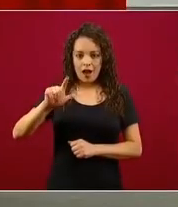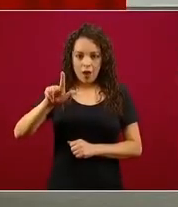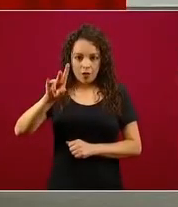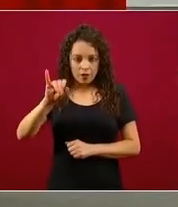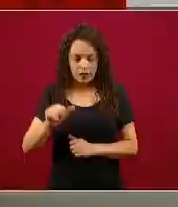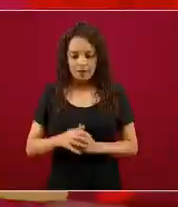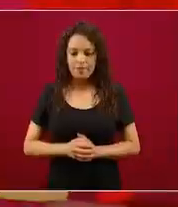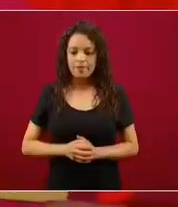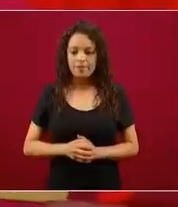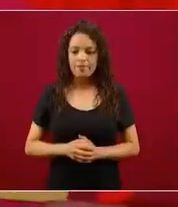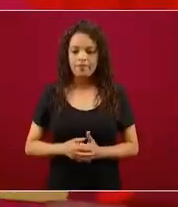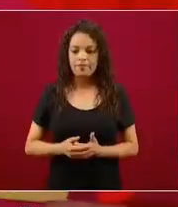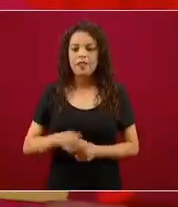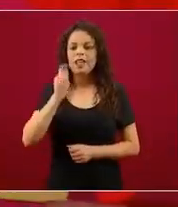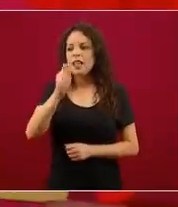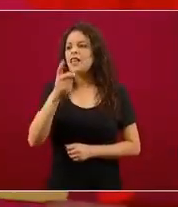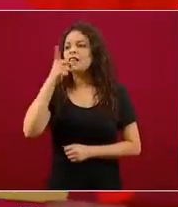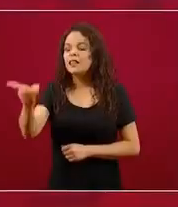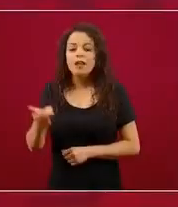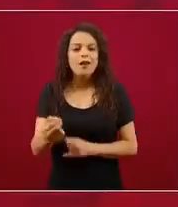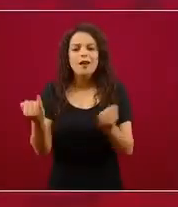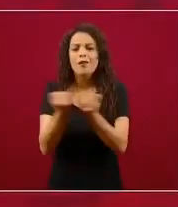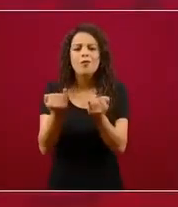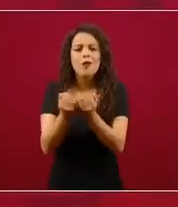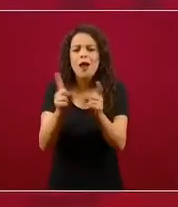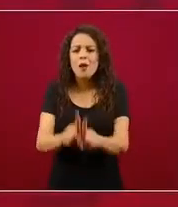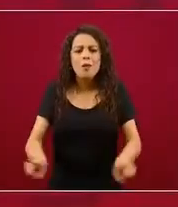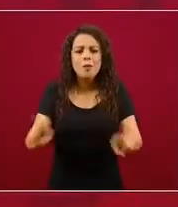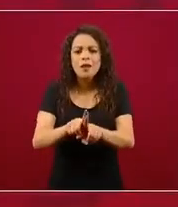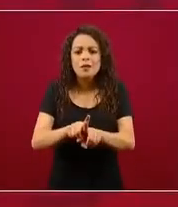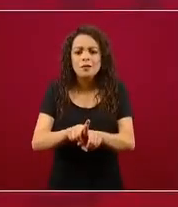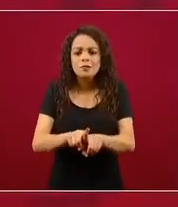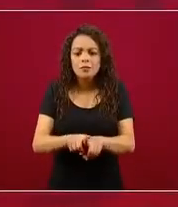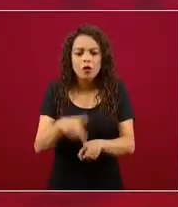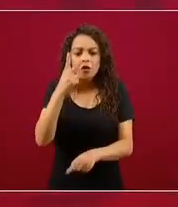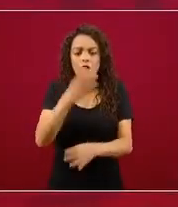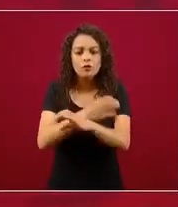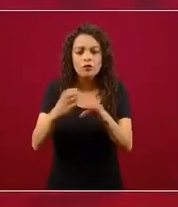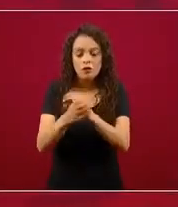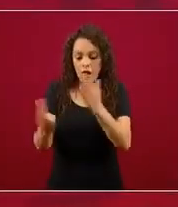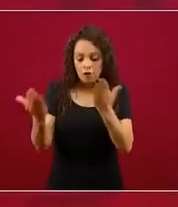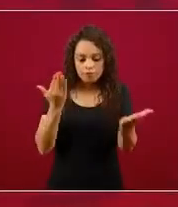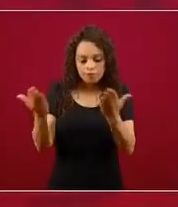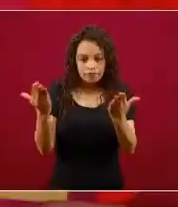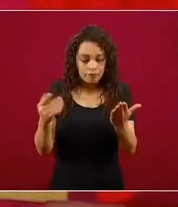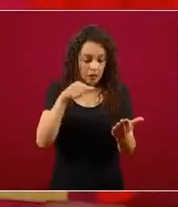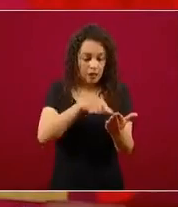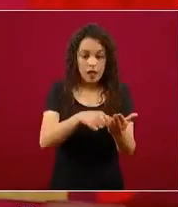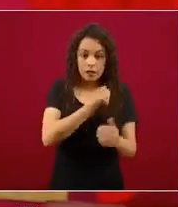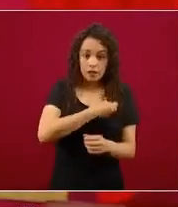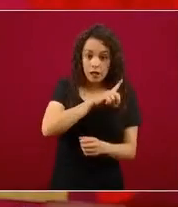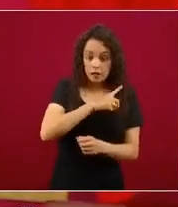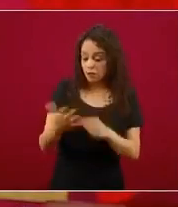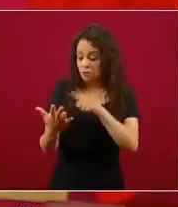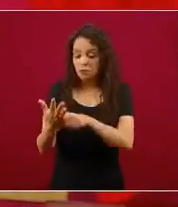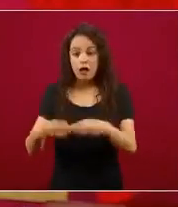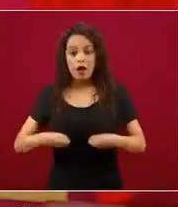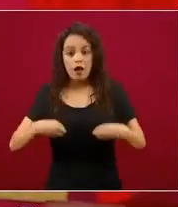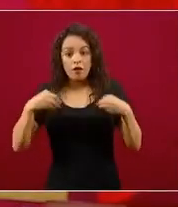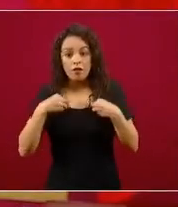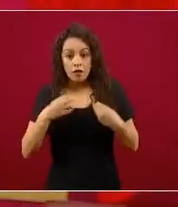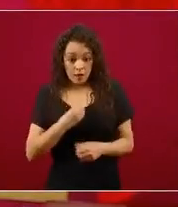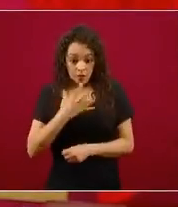esencia es el mismo, lo que están diciendo es esta es la realidad, aquí están estos dos elementos, la salud y la vida, el bienestar y la economía.